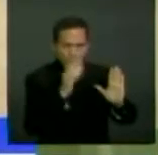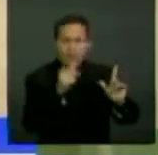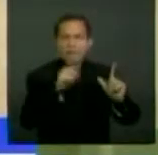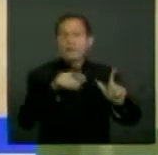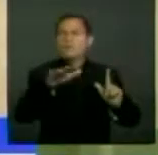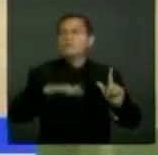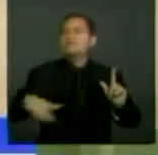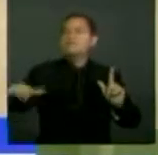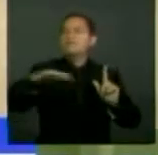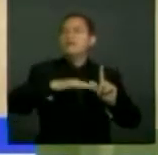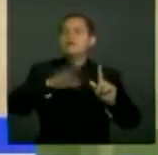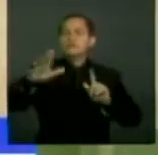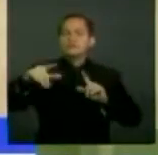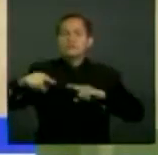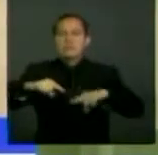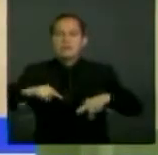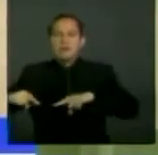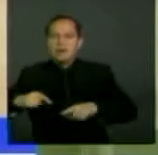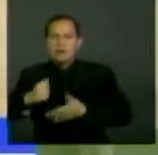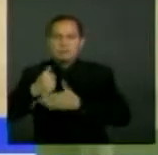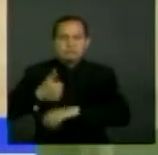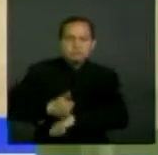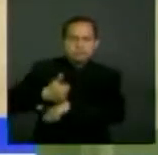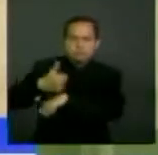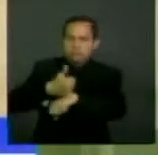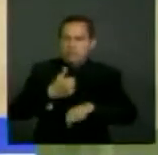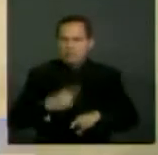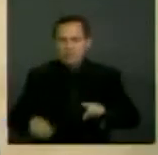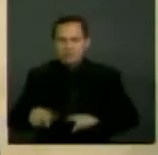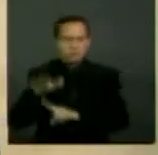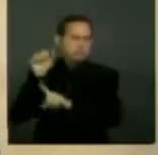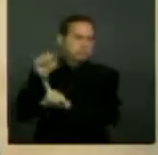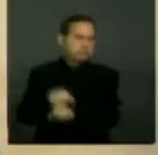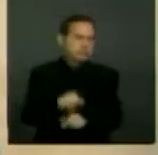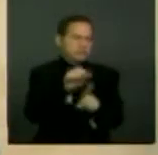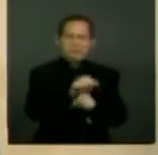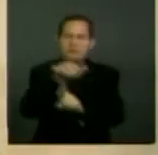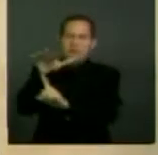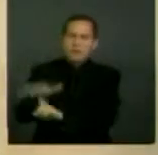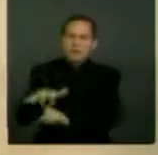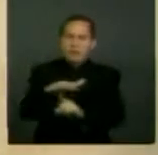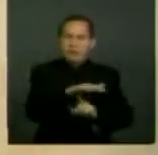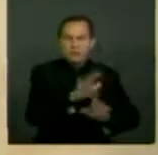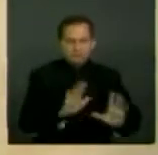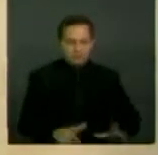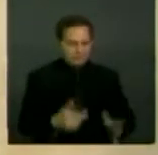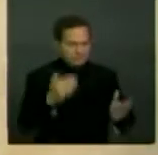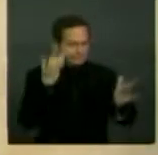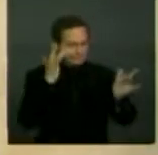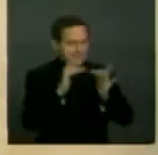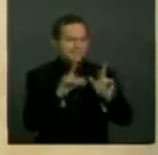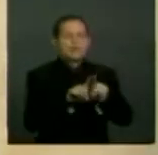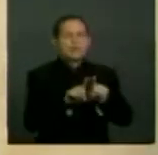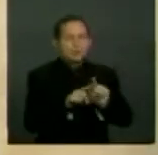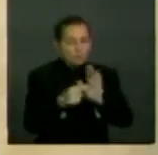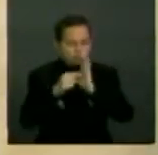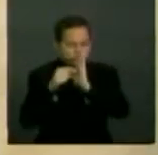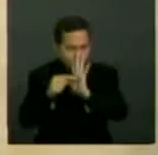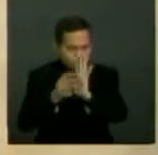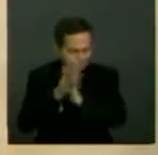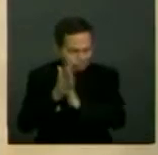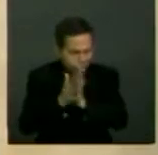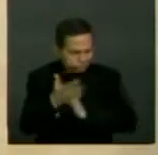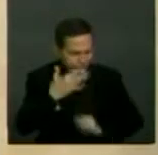administrativas y sociales. Algunos ejemplos de este carácter estructural de la discriminación contra las personas con discapacidad